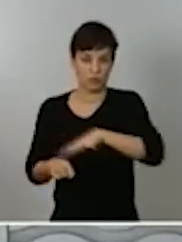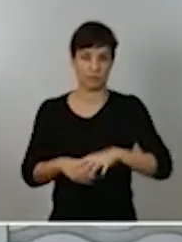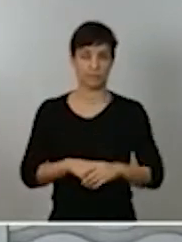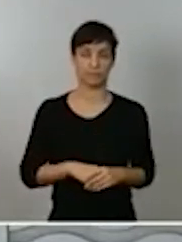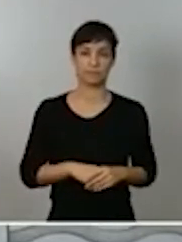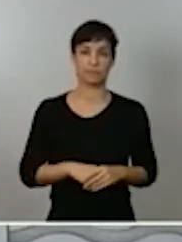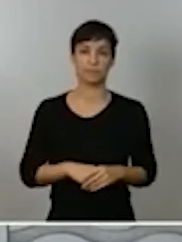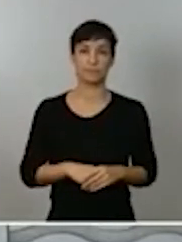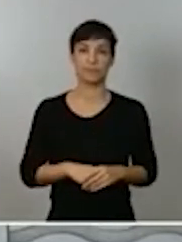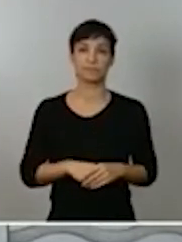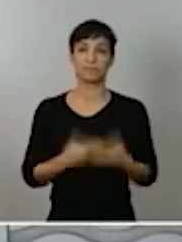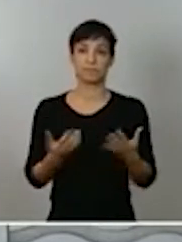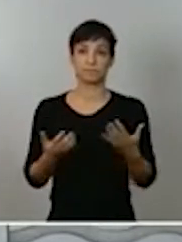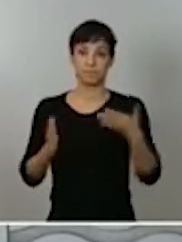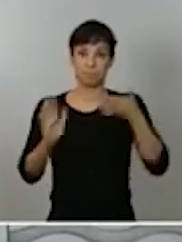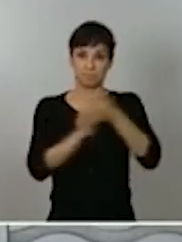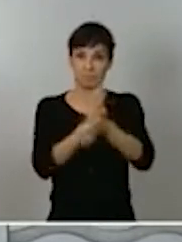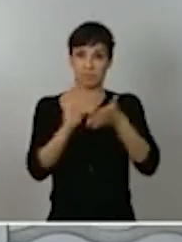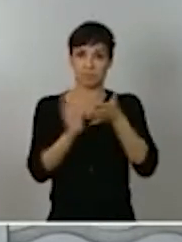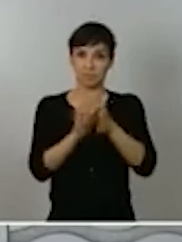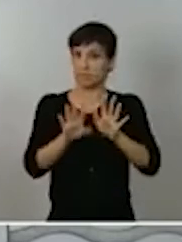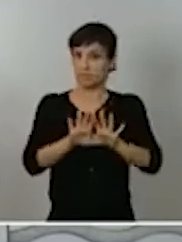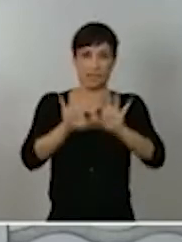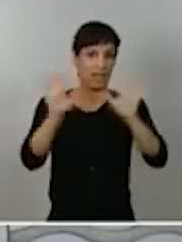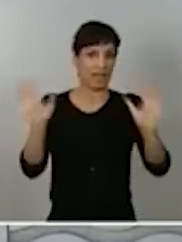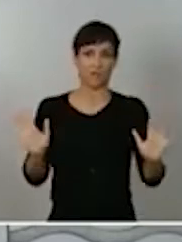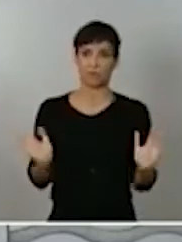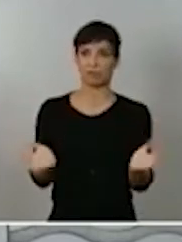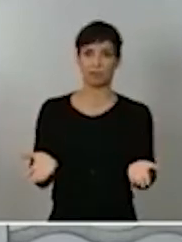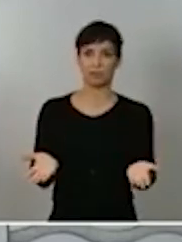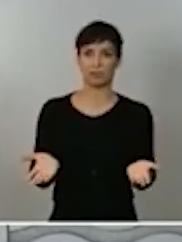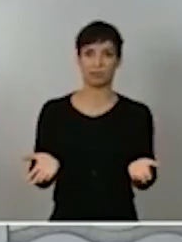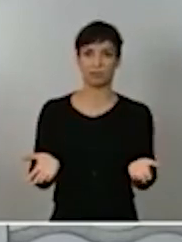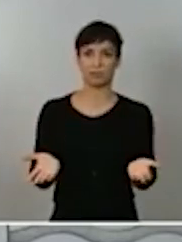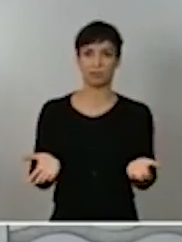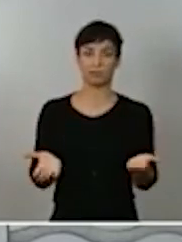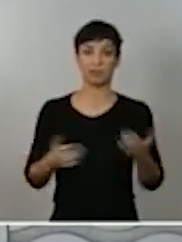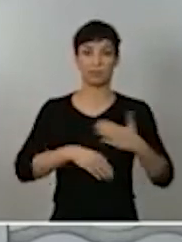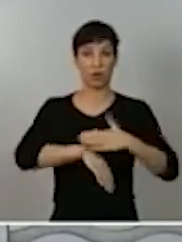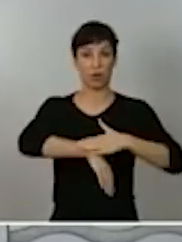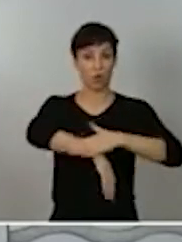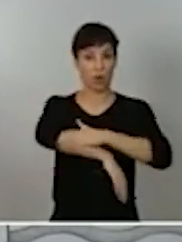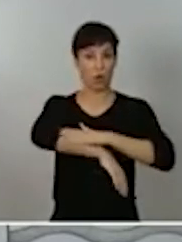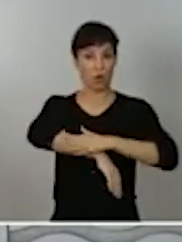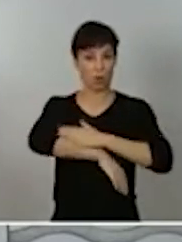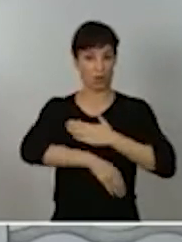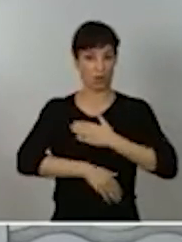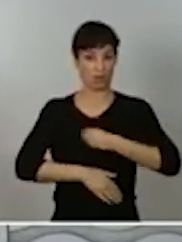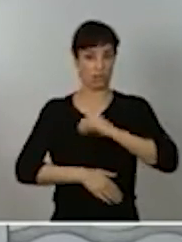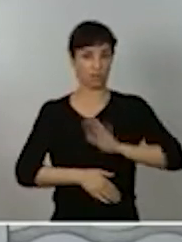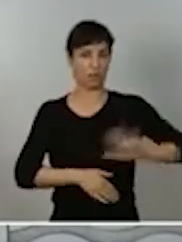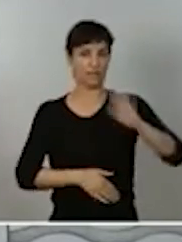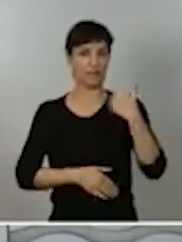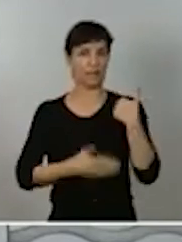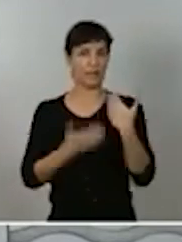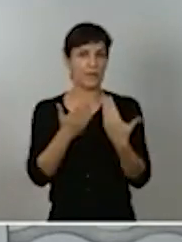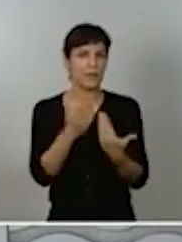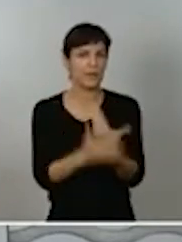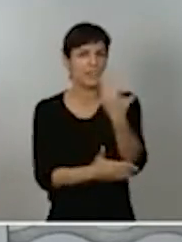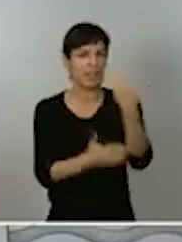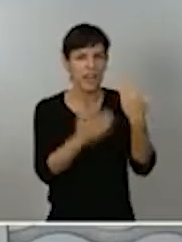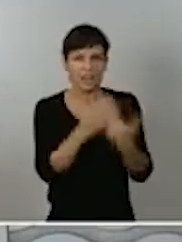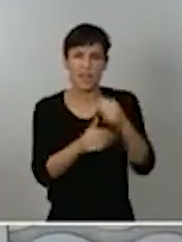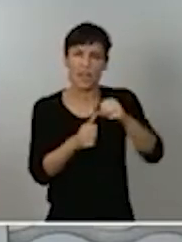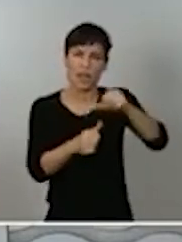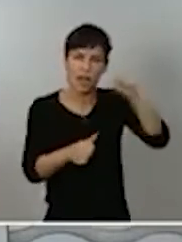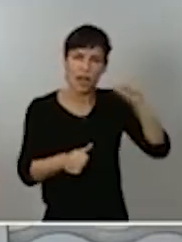son claros en torno a que el Gobierno durante todos estos días, durante muchos días, ha querido llegar a